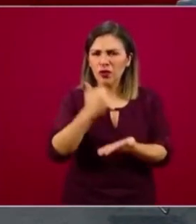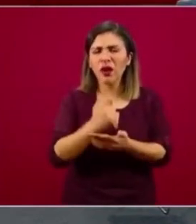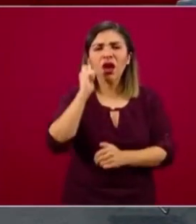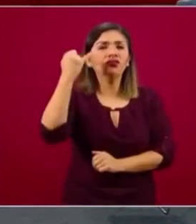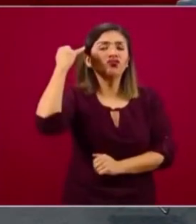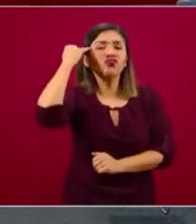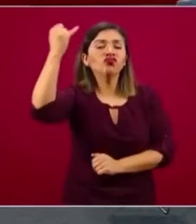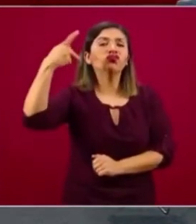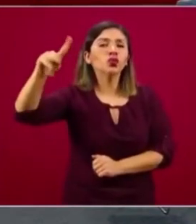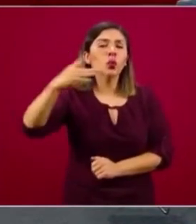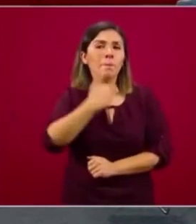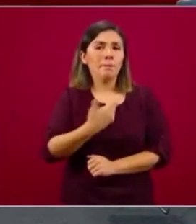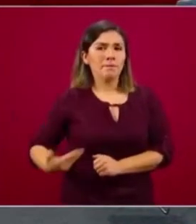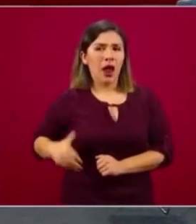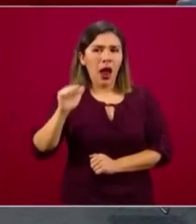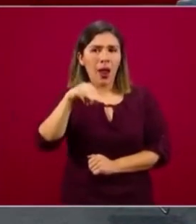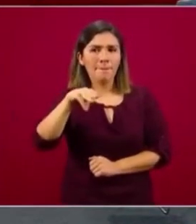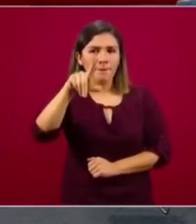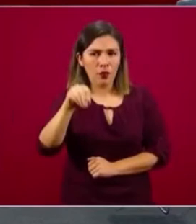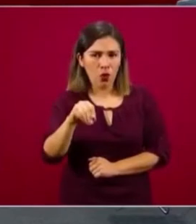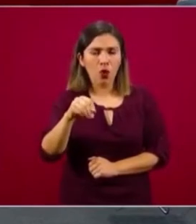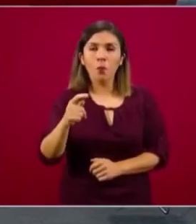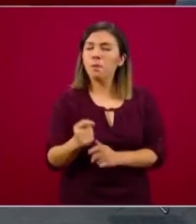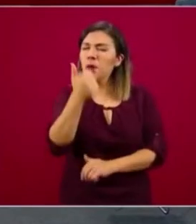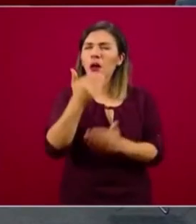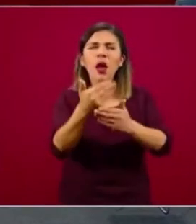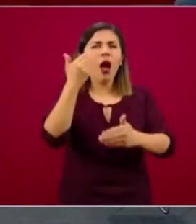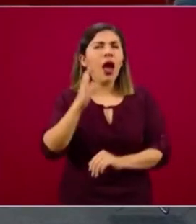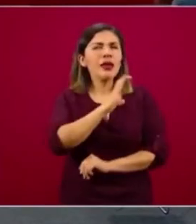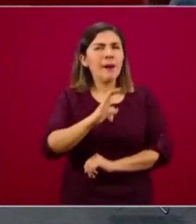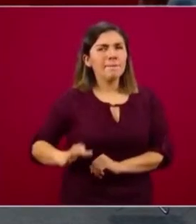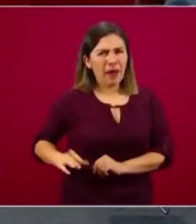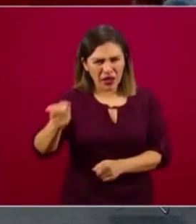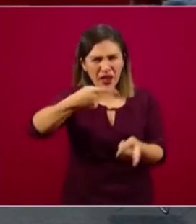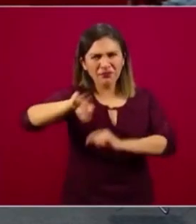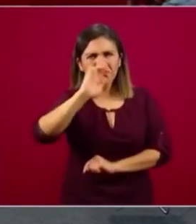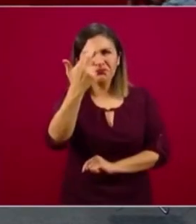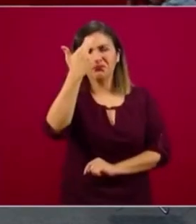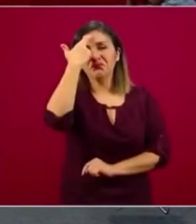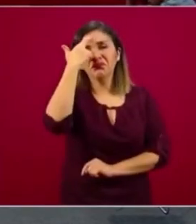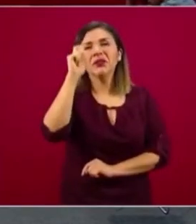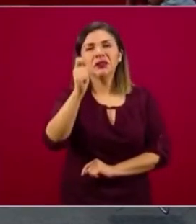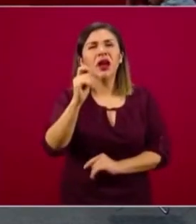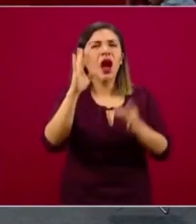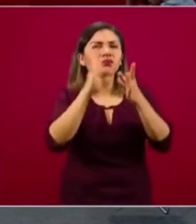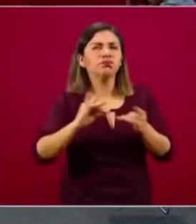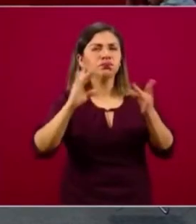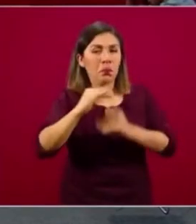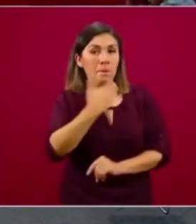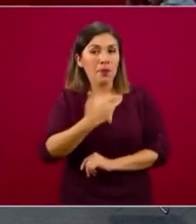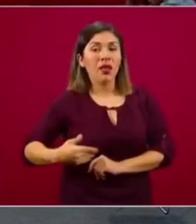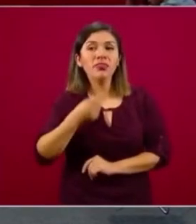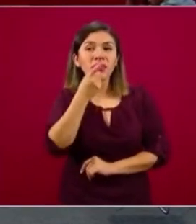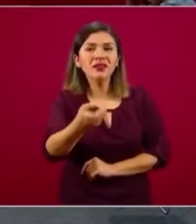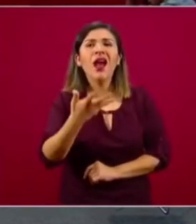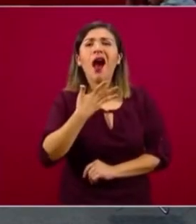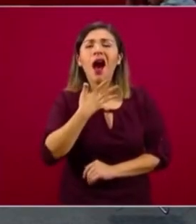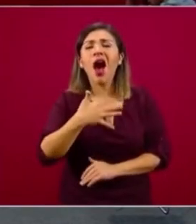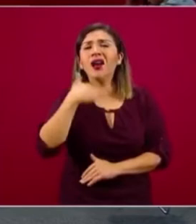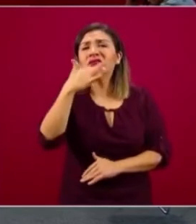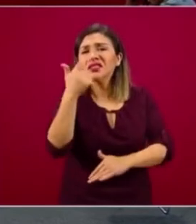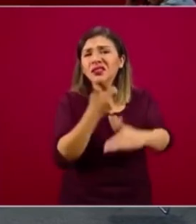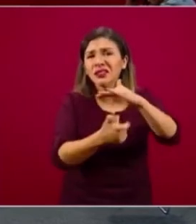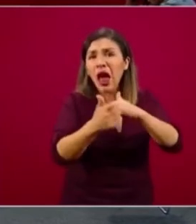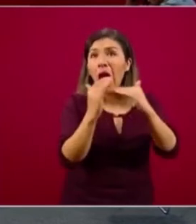campaña. Si bien recordarán lo que menciona el presidente es que existe corrupción arriba, pero también abajo, y una forma de